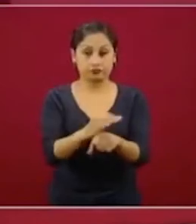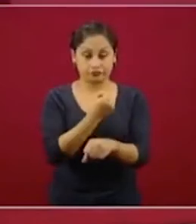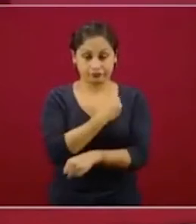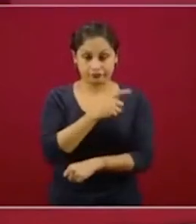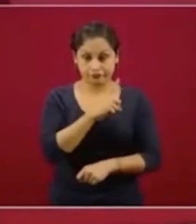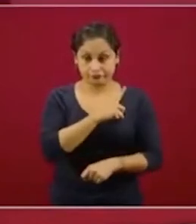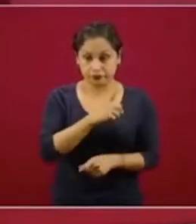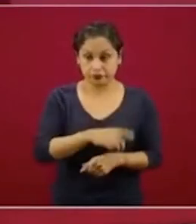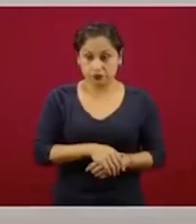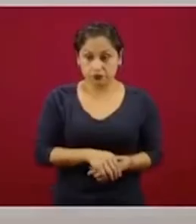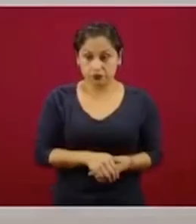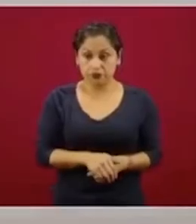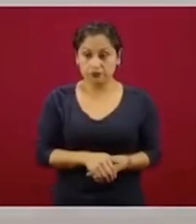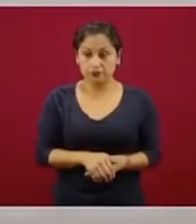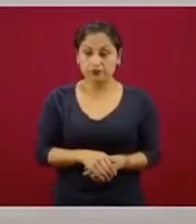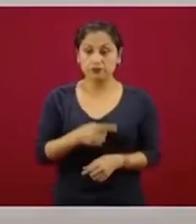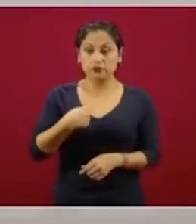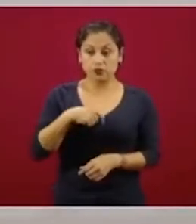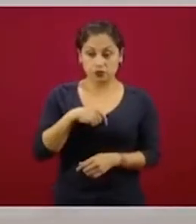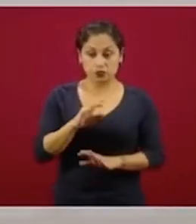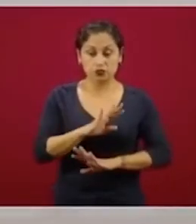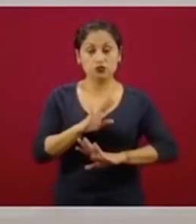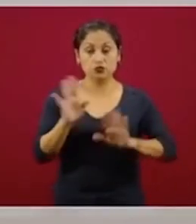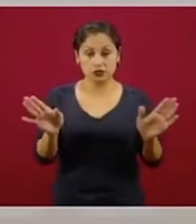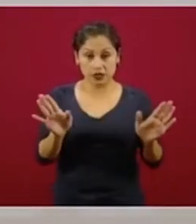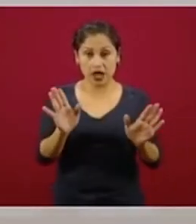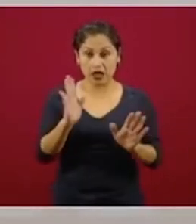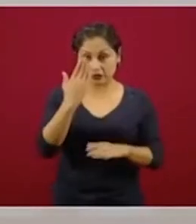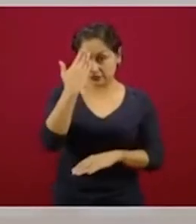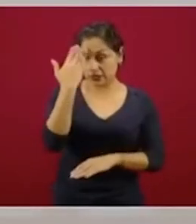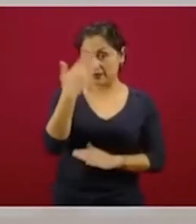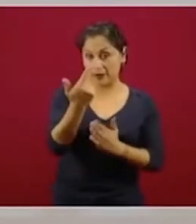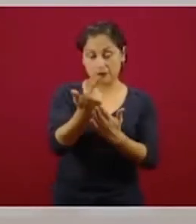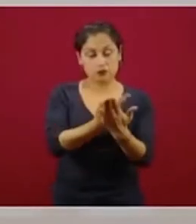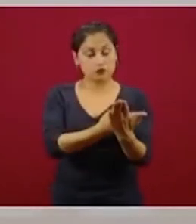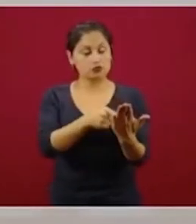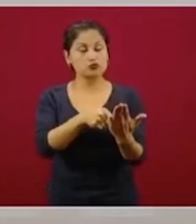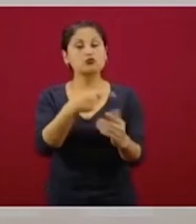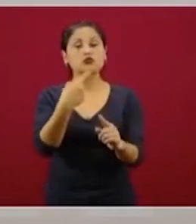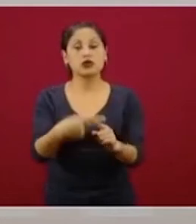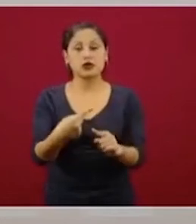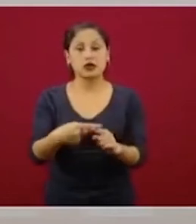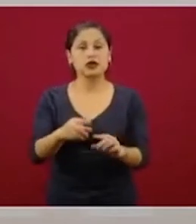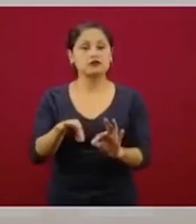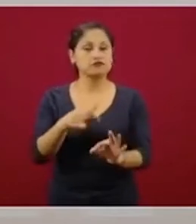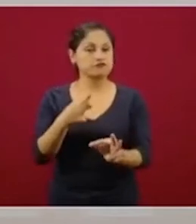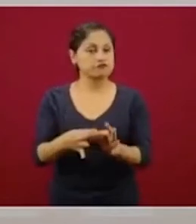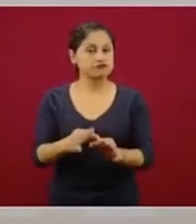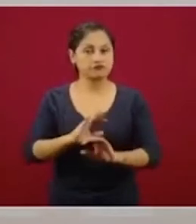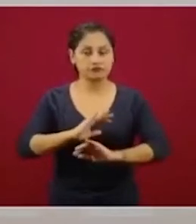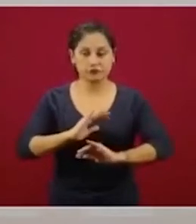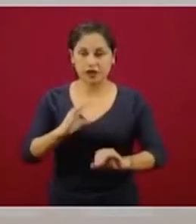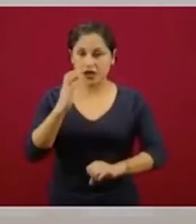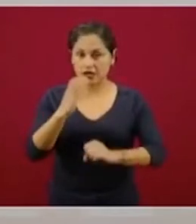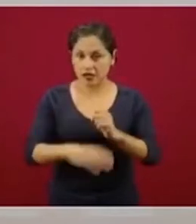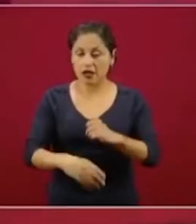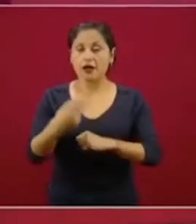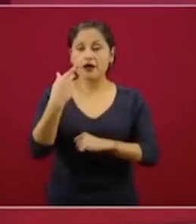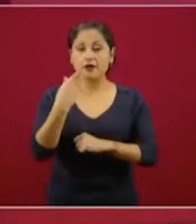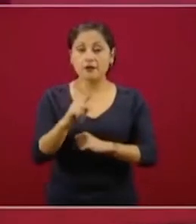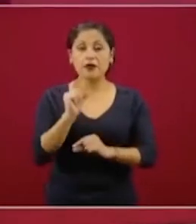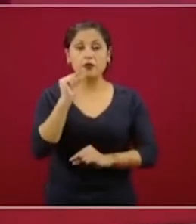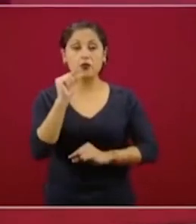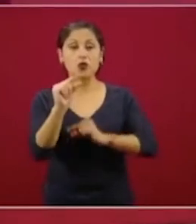Ya tenemos identificados a los beneficiarios, pero no hemos llegado a todos ellos, por eso vamos llegando de pedacitos, pero